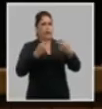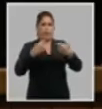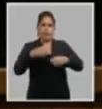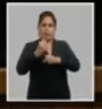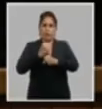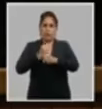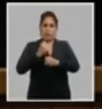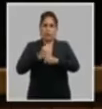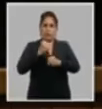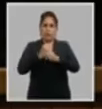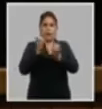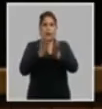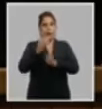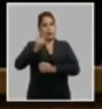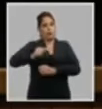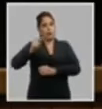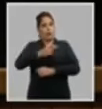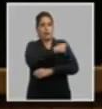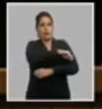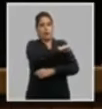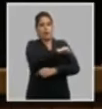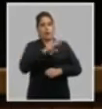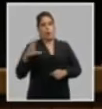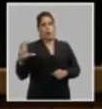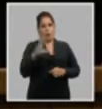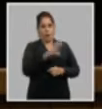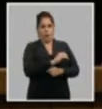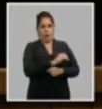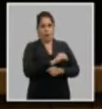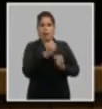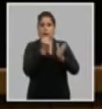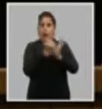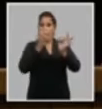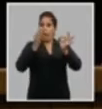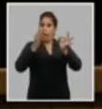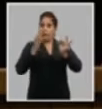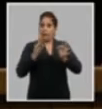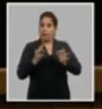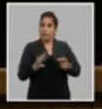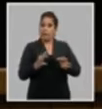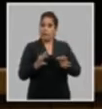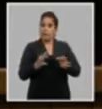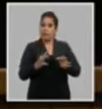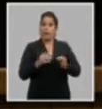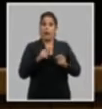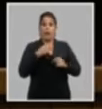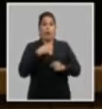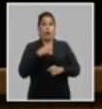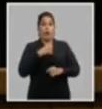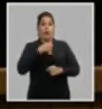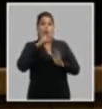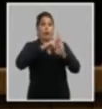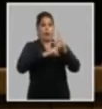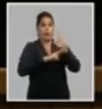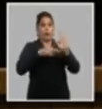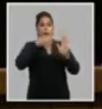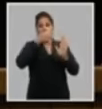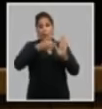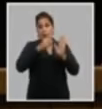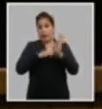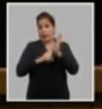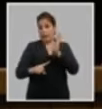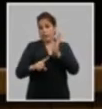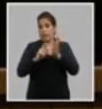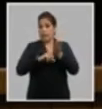con los trabajadores estudiantes y pueblo en general garantizar como establecen los reglamentos del partido